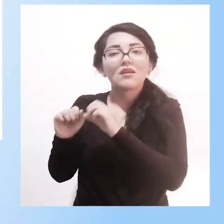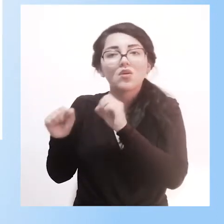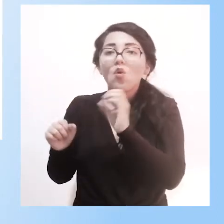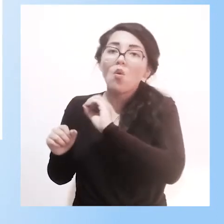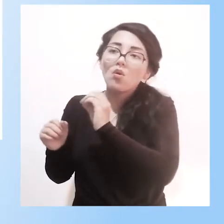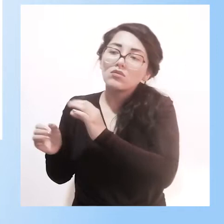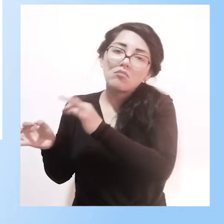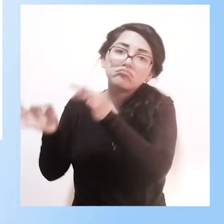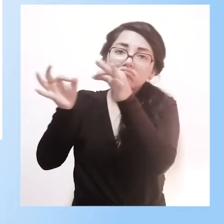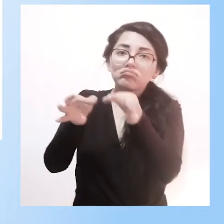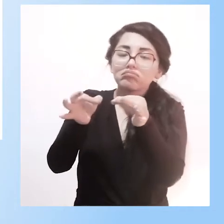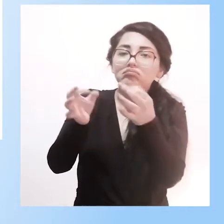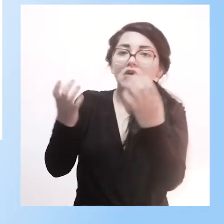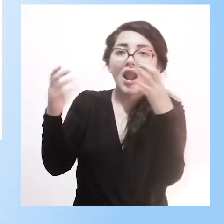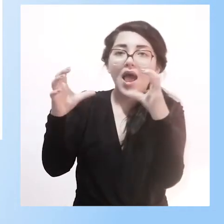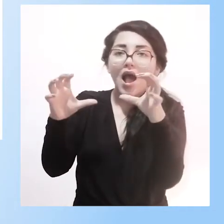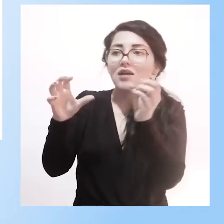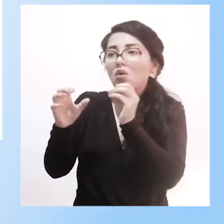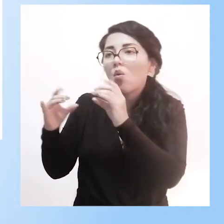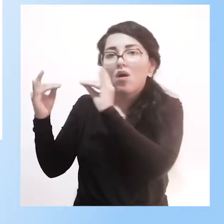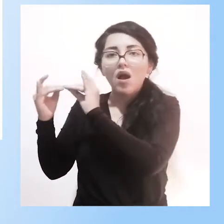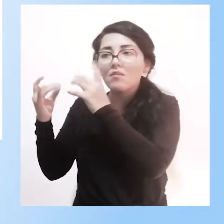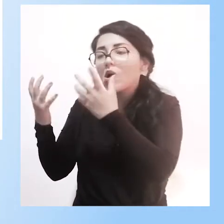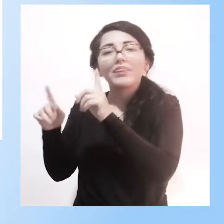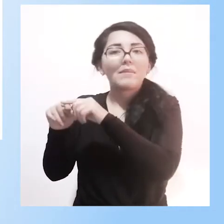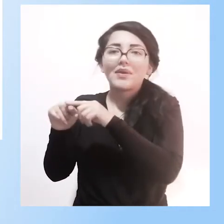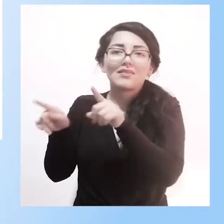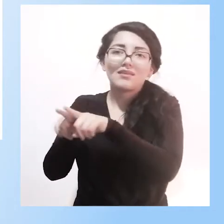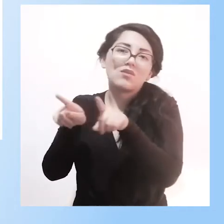del centro de salud y la ese alumno.